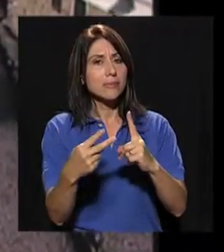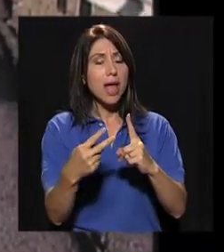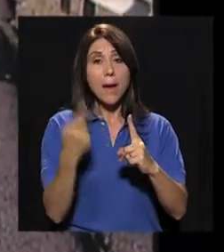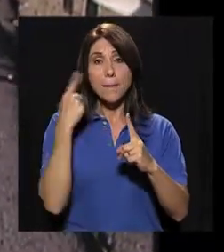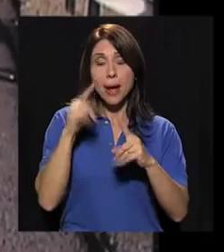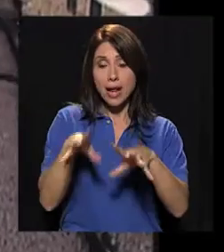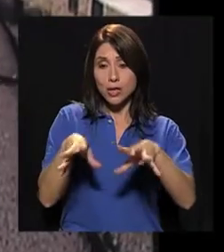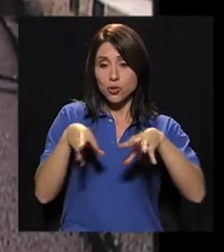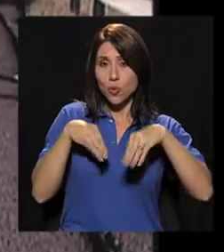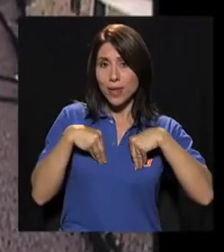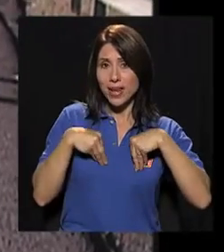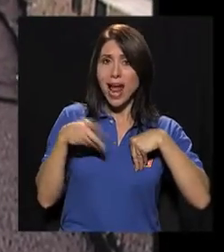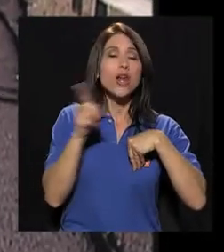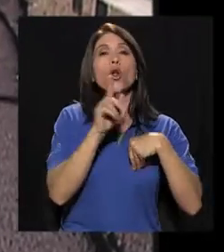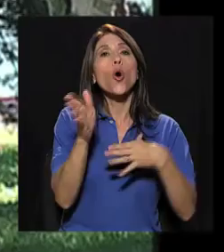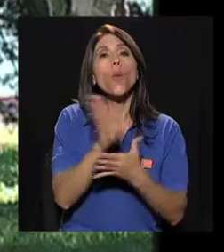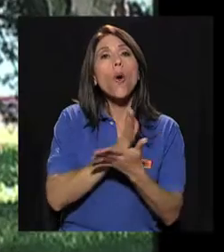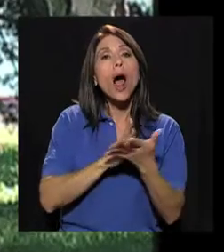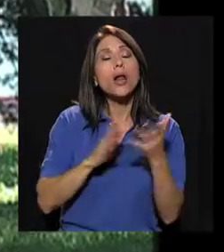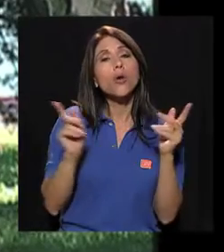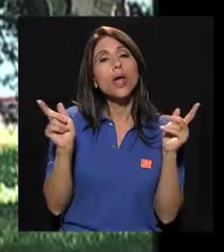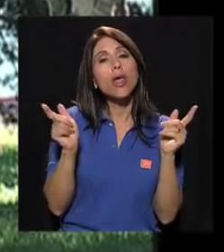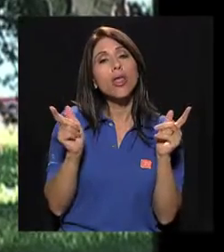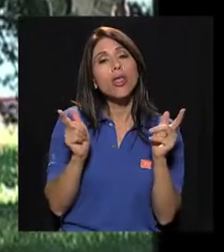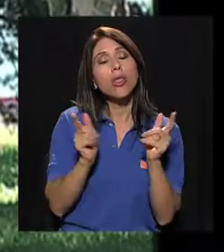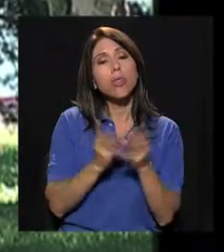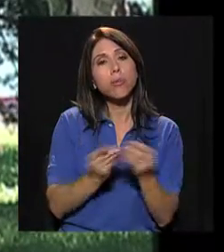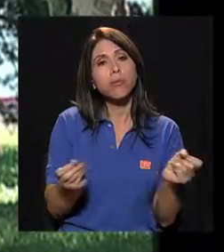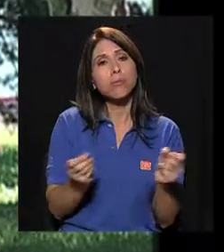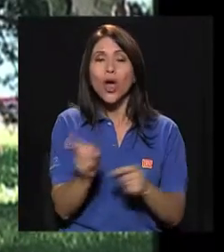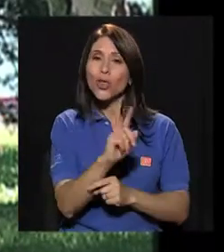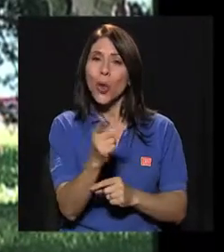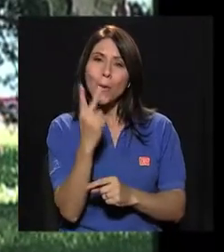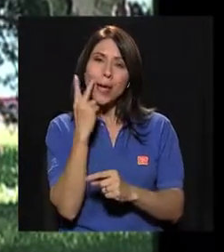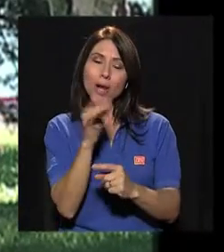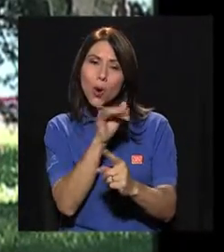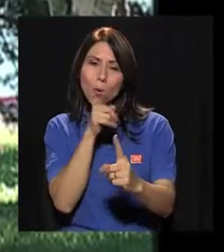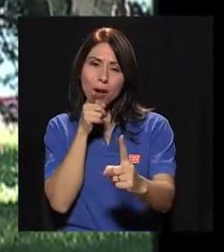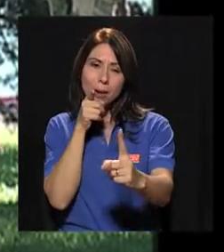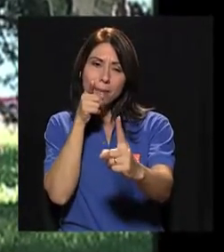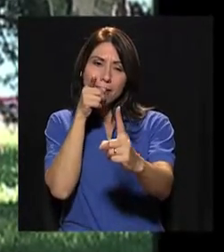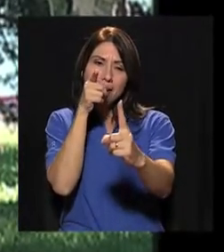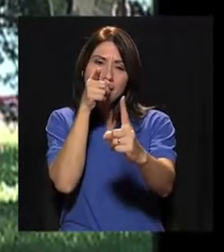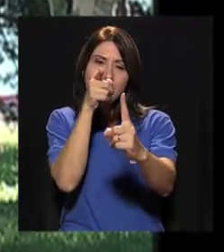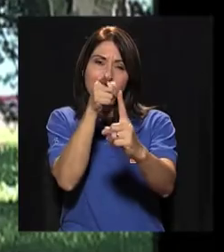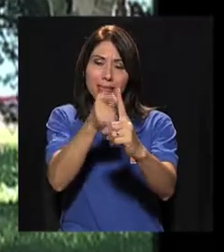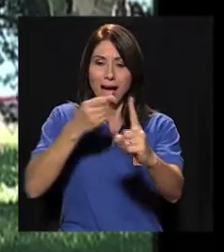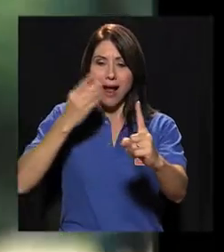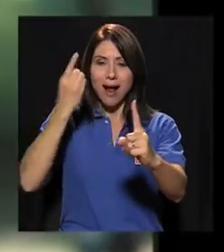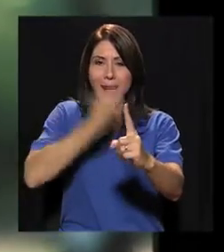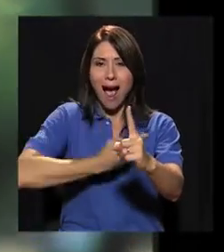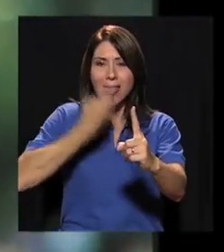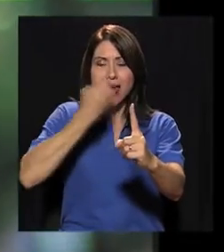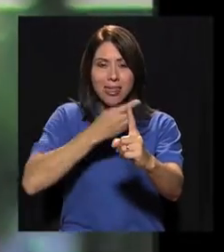para asumirla no como un don que se desgasta y que se pierde, sino como una meta que se alcanza cada